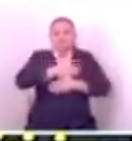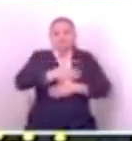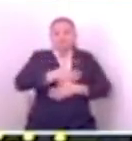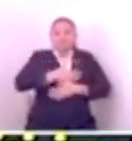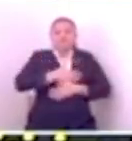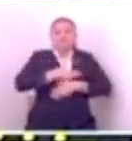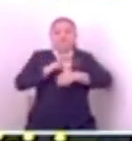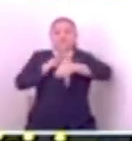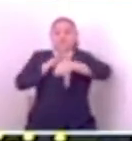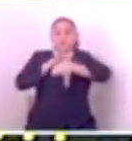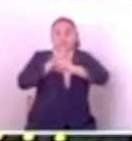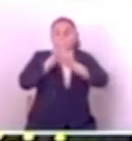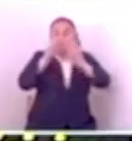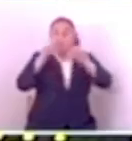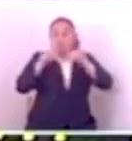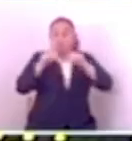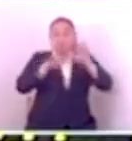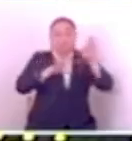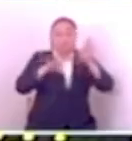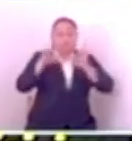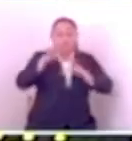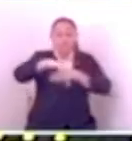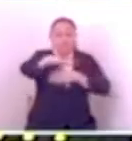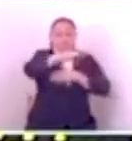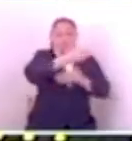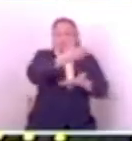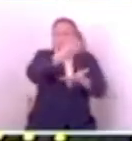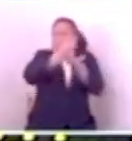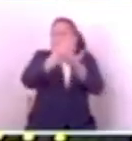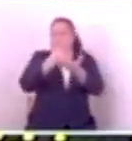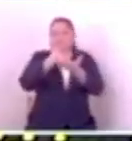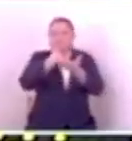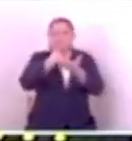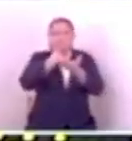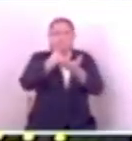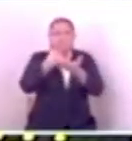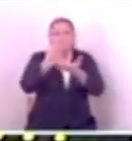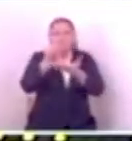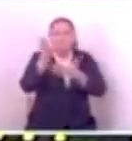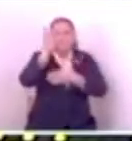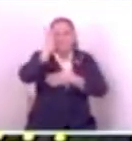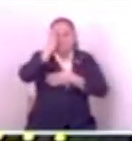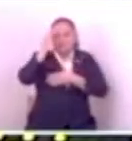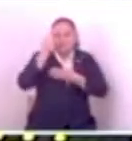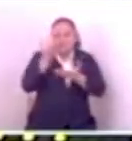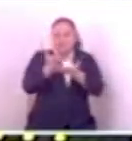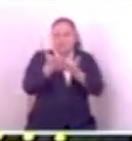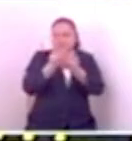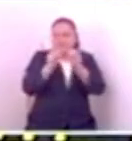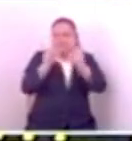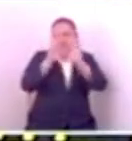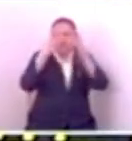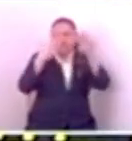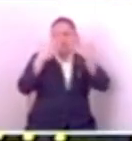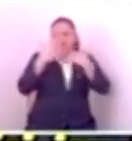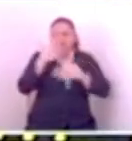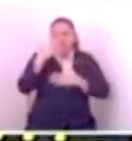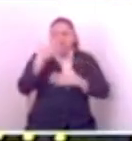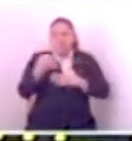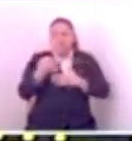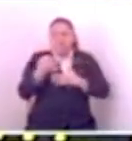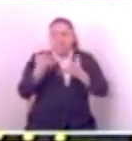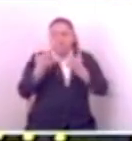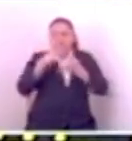pero por gusto, como a todos se oponen, como siempre, ay, no, yo voto en contra por esto, yo voto en contra porque pobrecita los